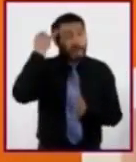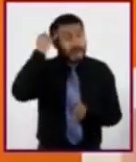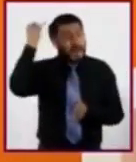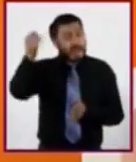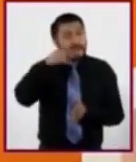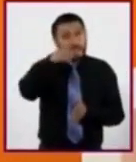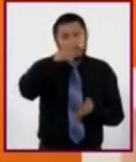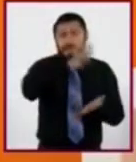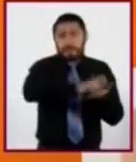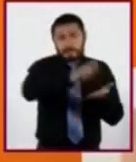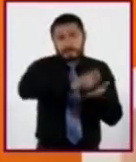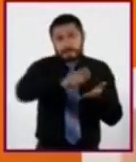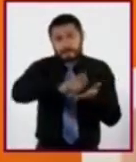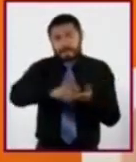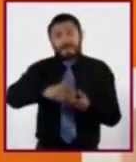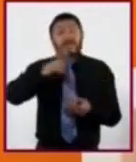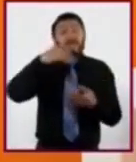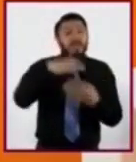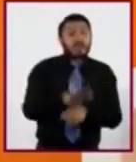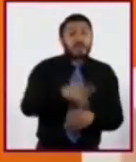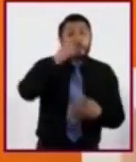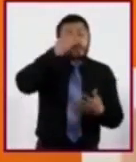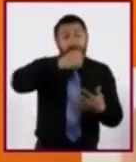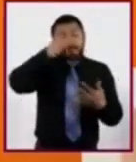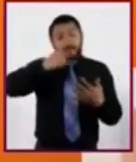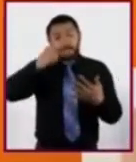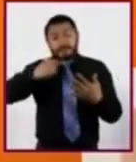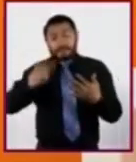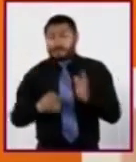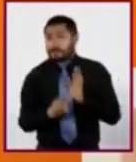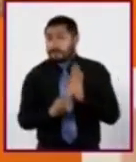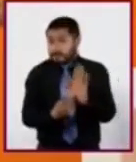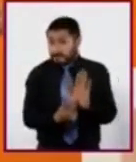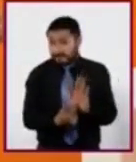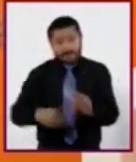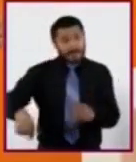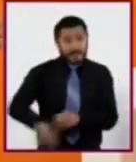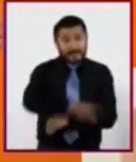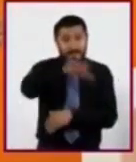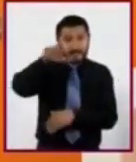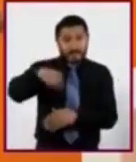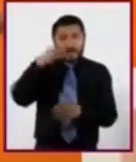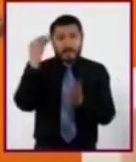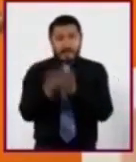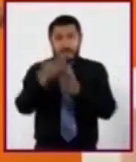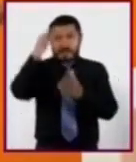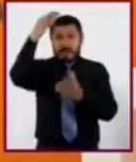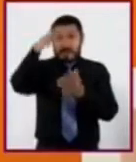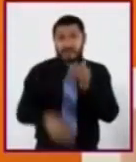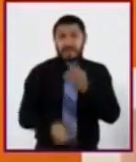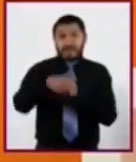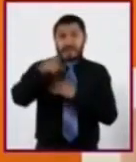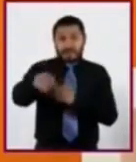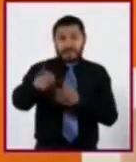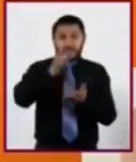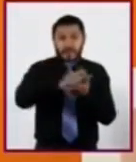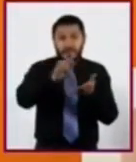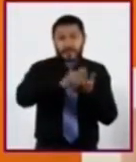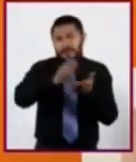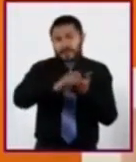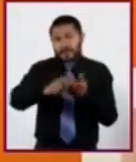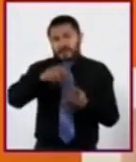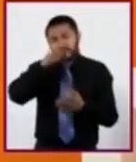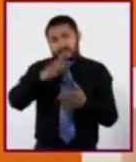por cada uno de los aspectos que se mencionan. Al finalizar la sesión, pueden completar su esquema